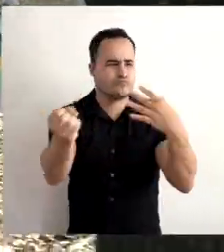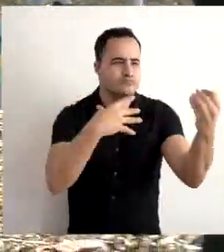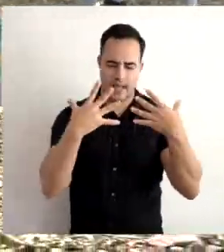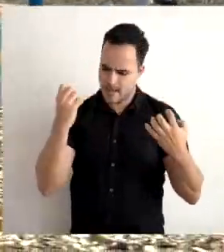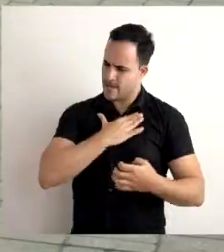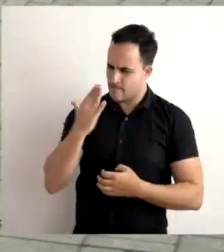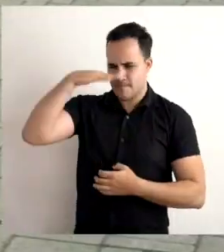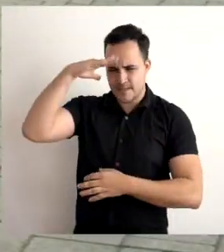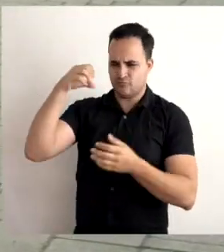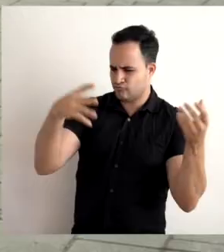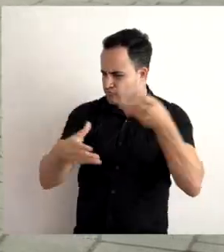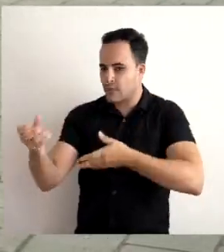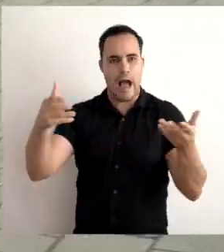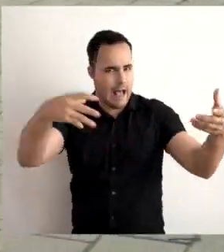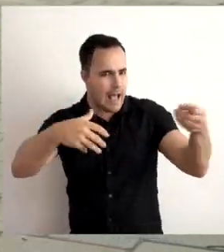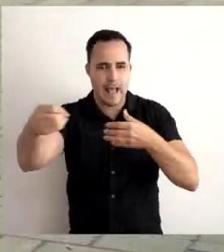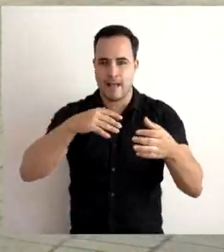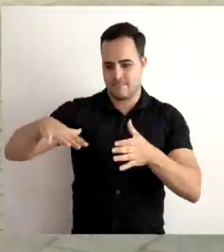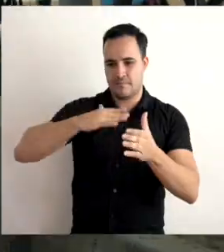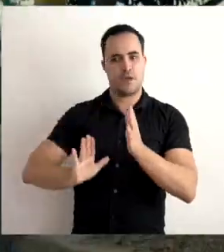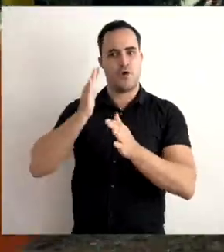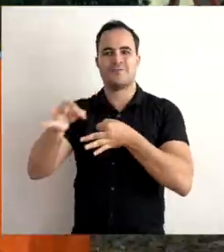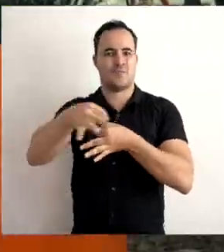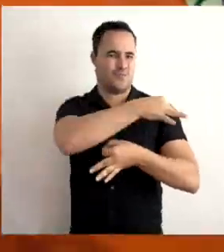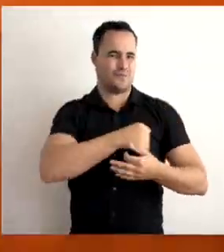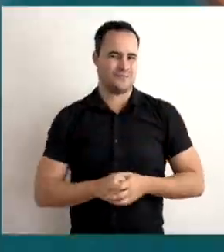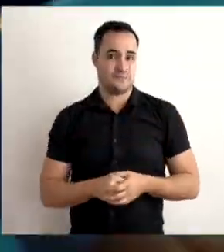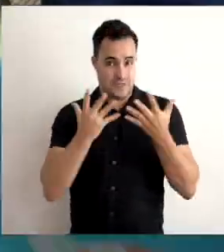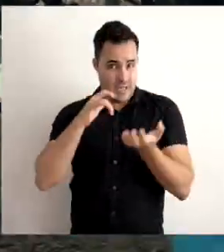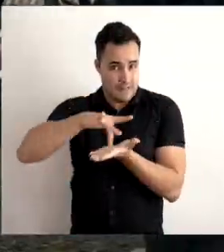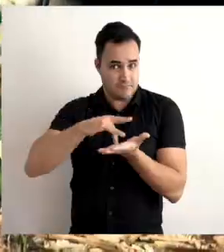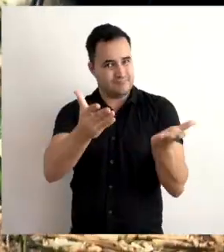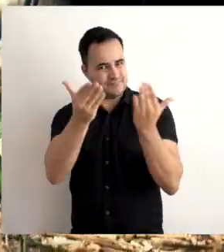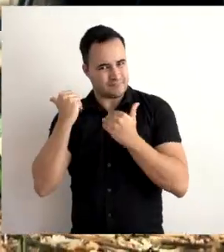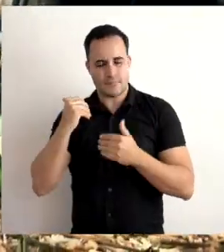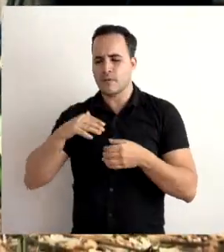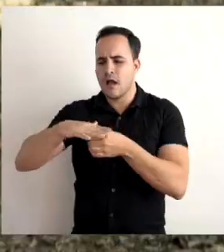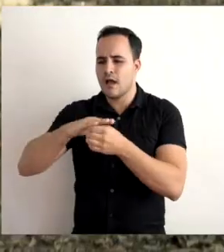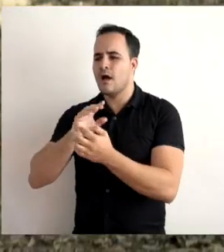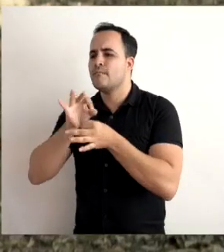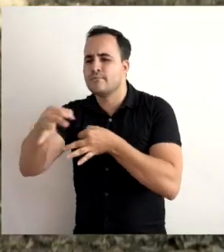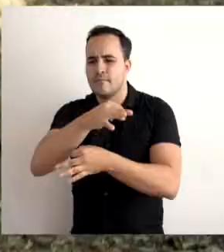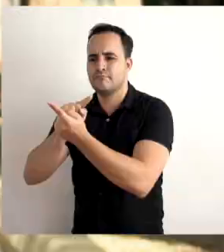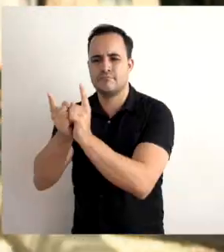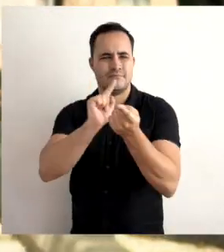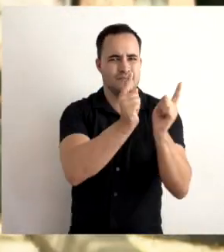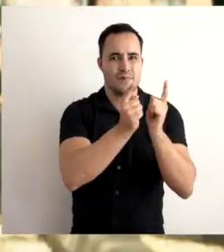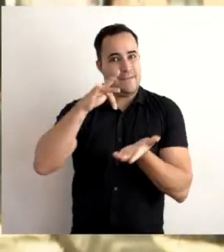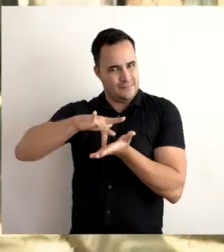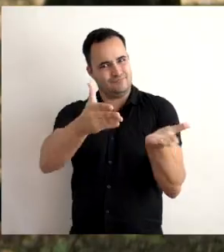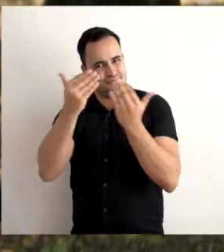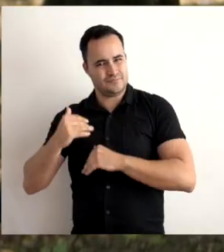cada ciudadano dispuesto a trabajar por Medellín y sus corregimientos. Participa en los encuentros territoriales,